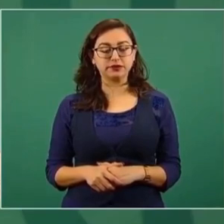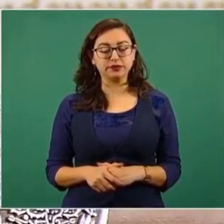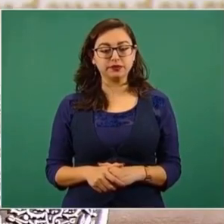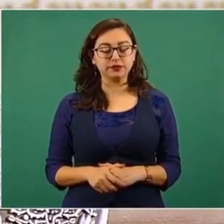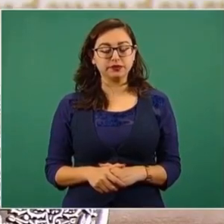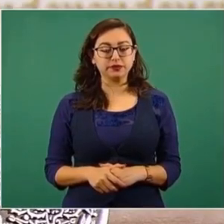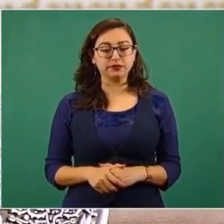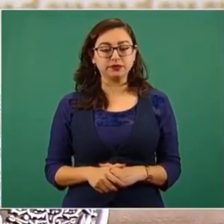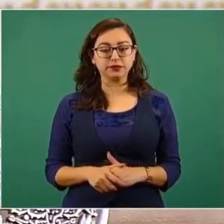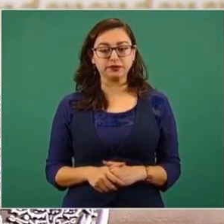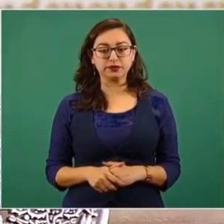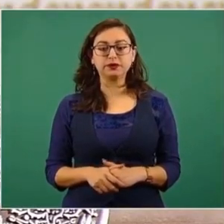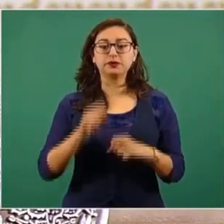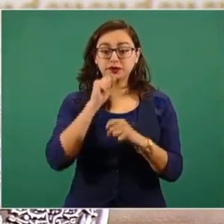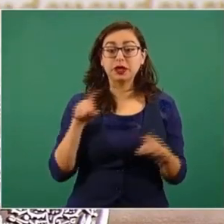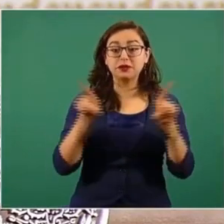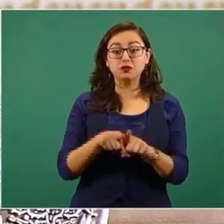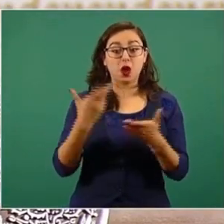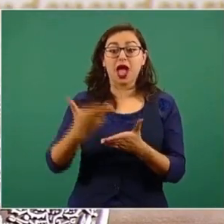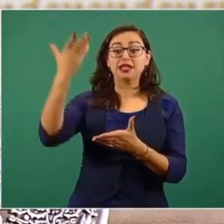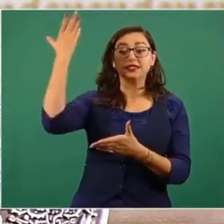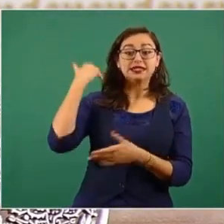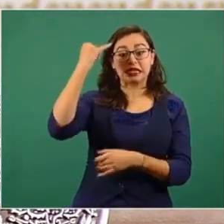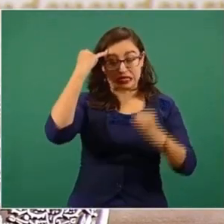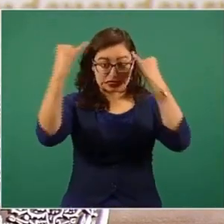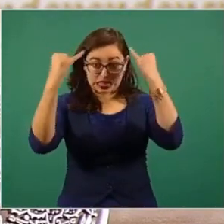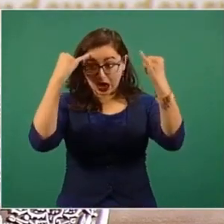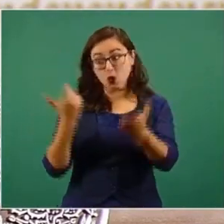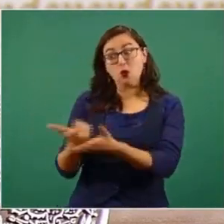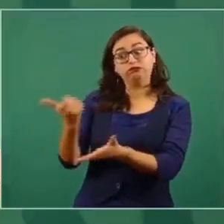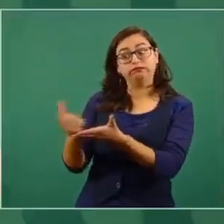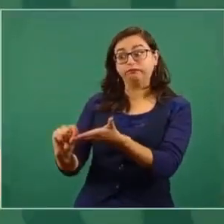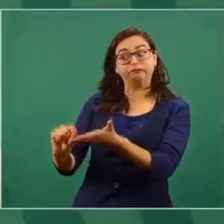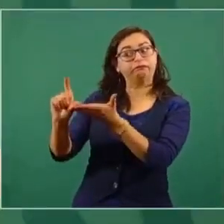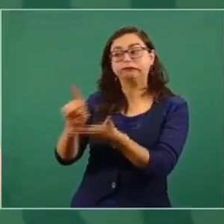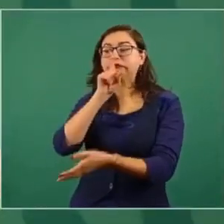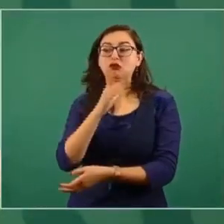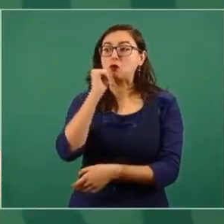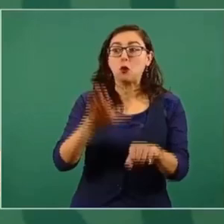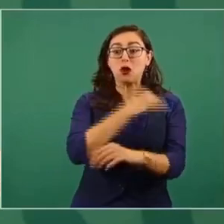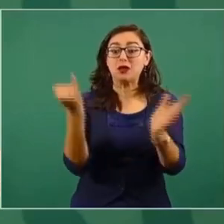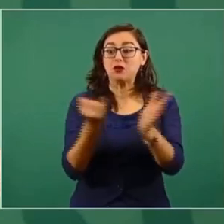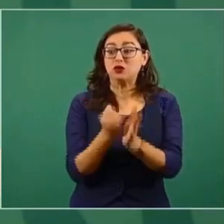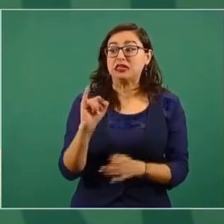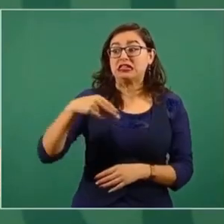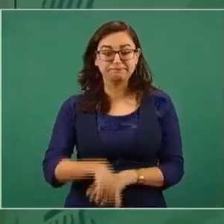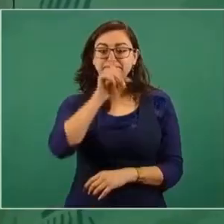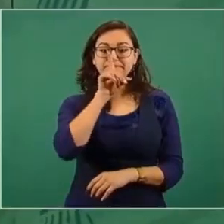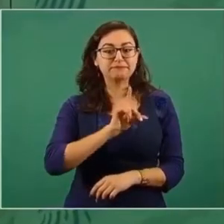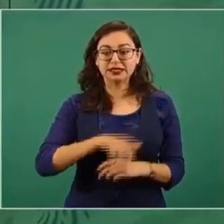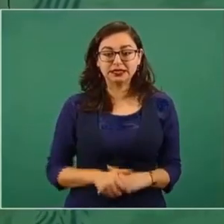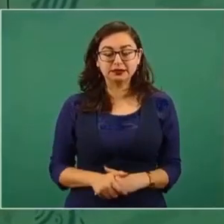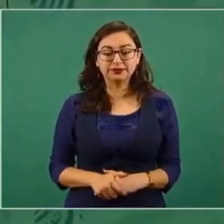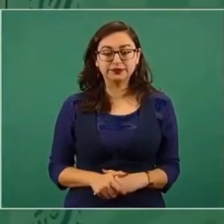terminó con el mito de que no se aumentaba el salario mínimo porque aumentaba la inflación, mentira, falso.